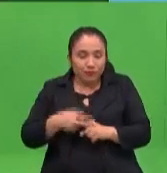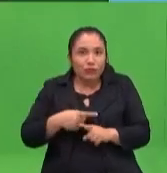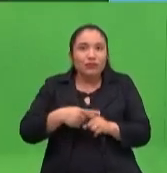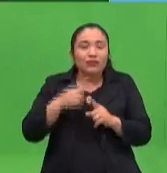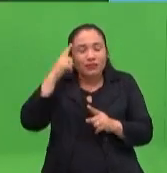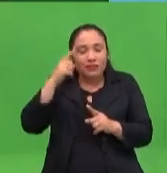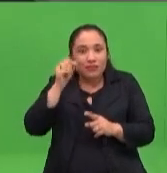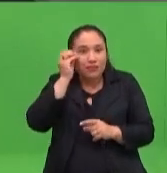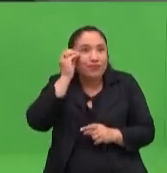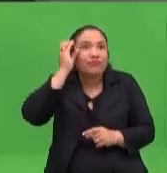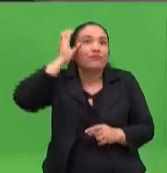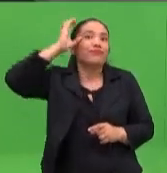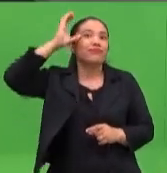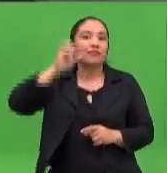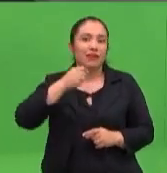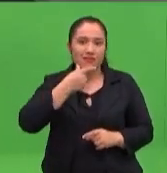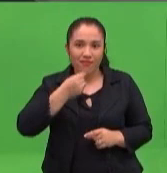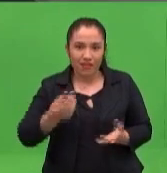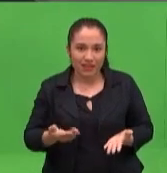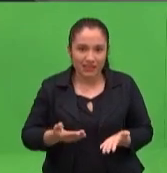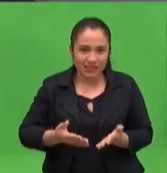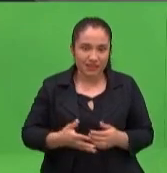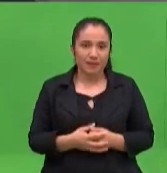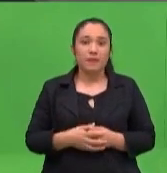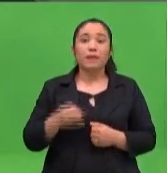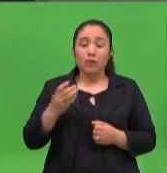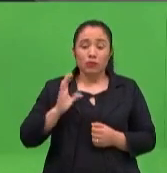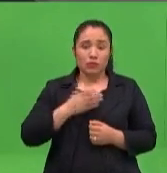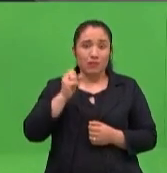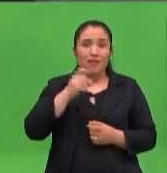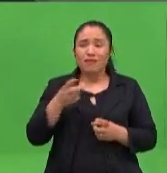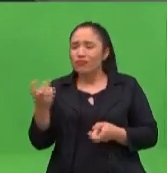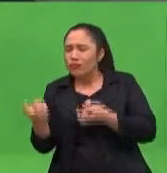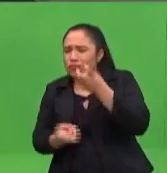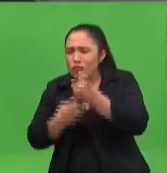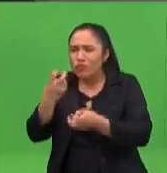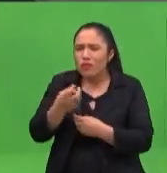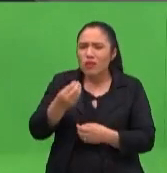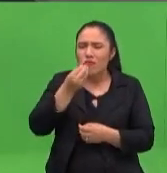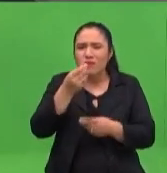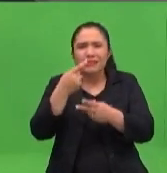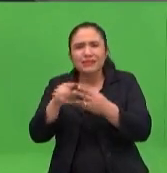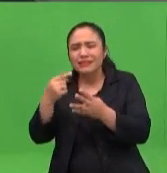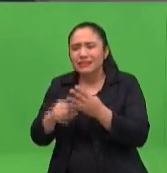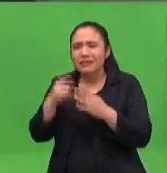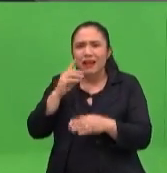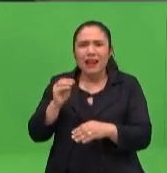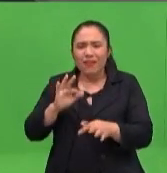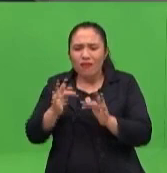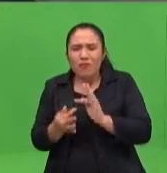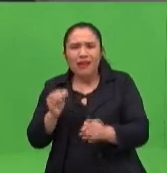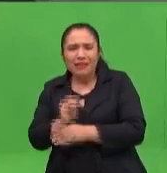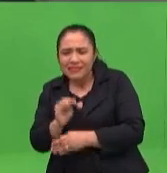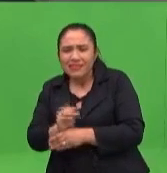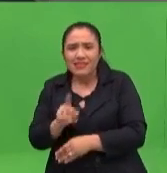encantan los animes, bueno, entonces busco esos animes para que él pueda sumar, para que pueda pintar, o sea,